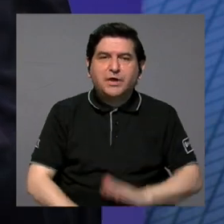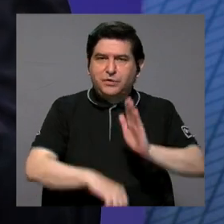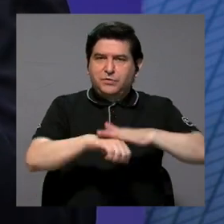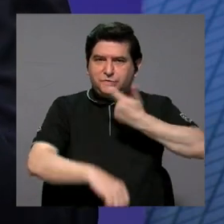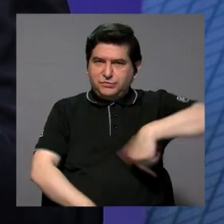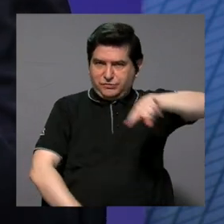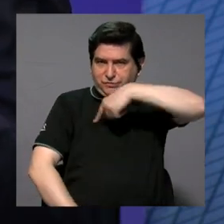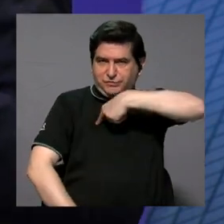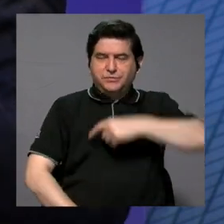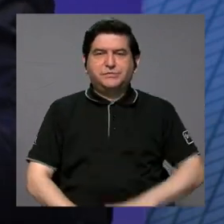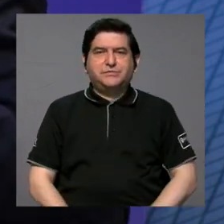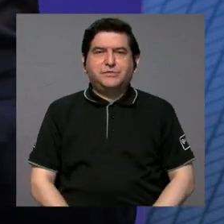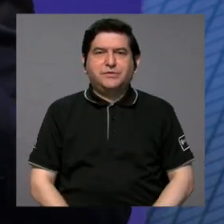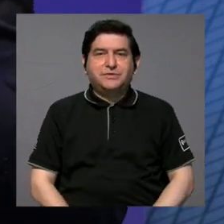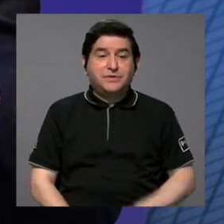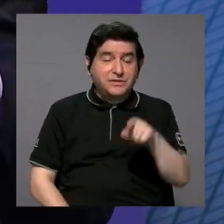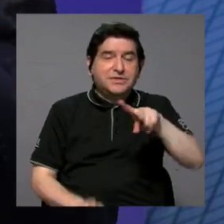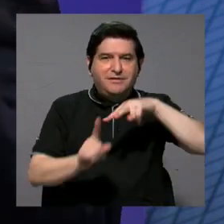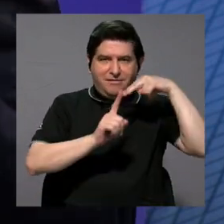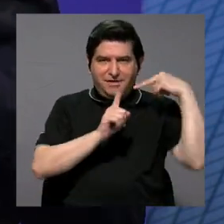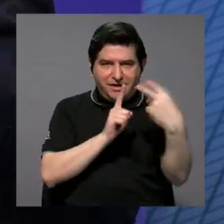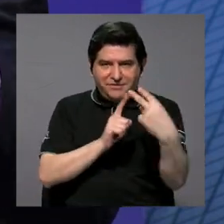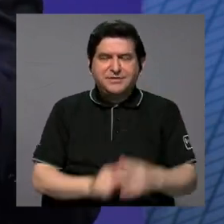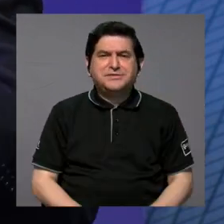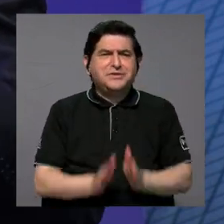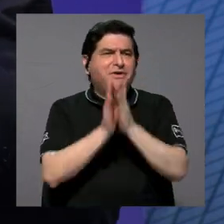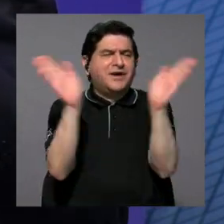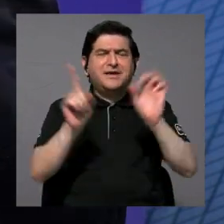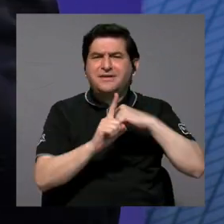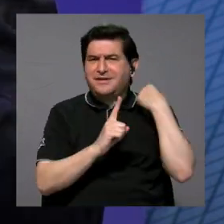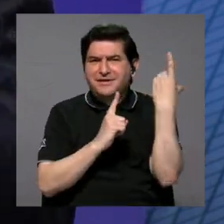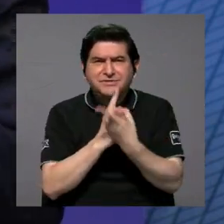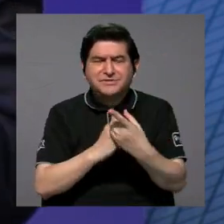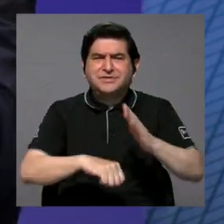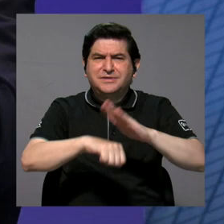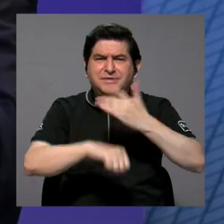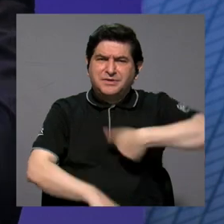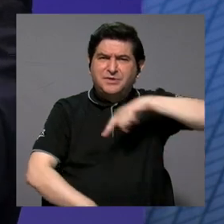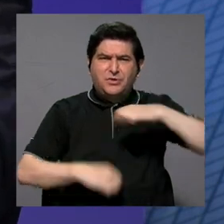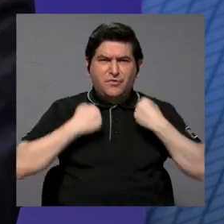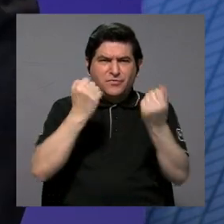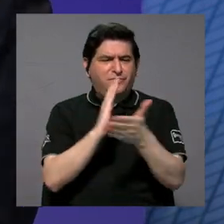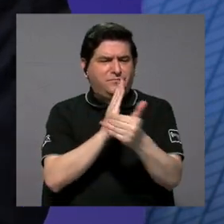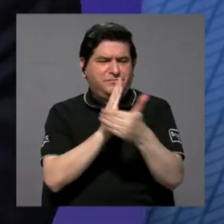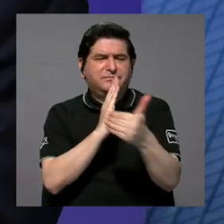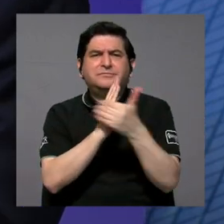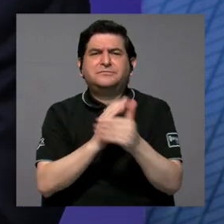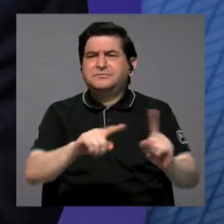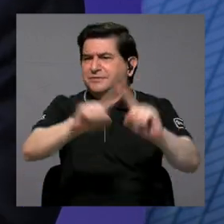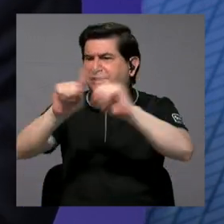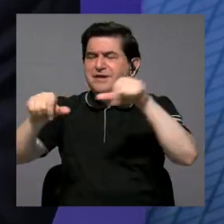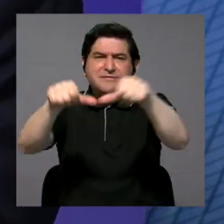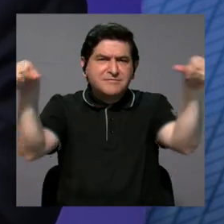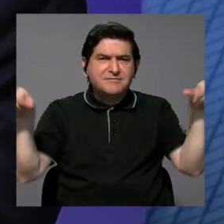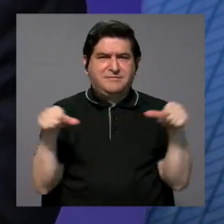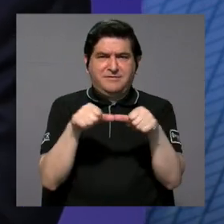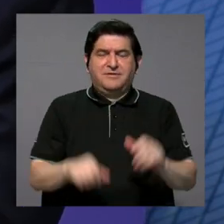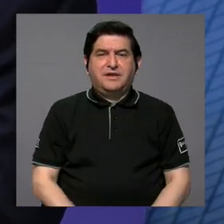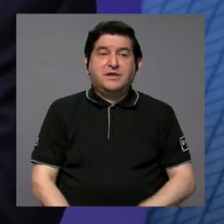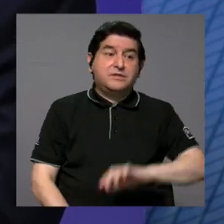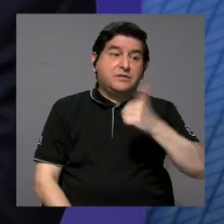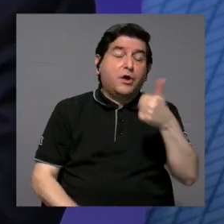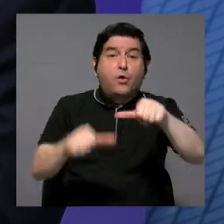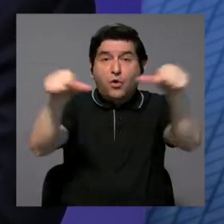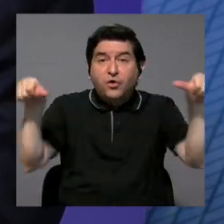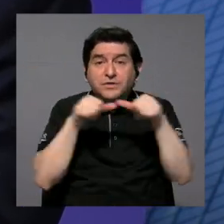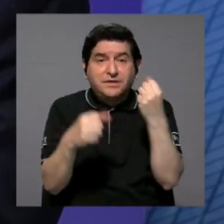permiten de alguna manera tener esta visión general de la sociedad que nos va permitiendo fortalecer capacidades en distintos sectores. Hay otra